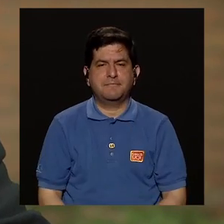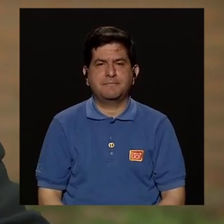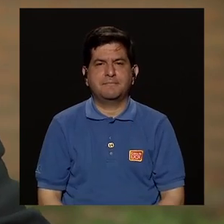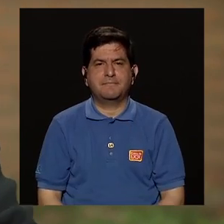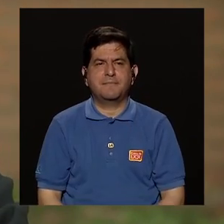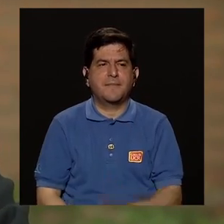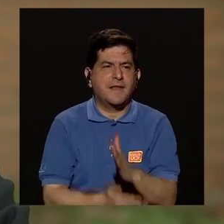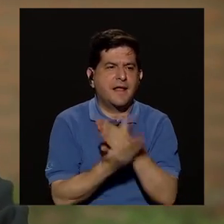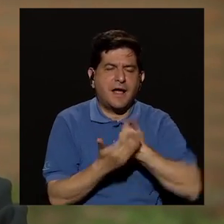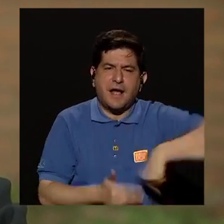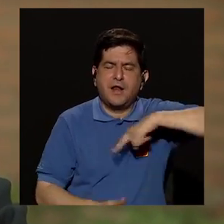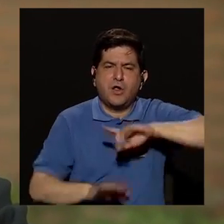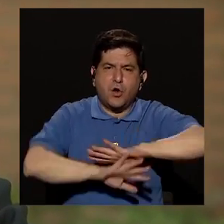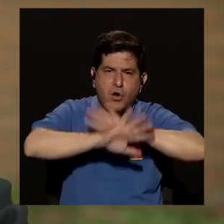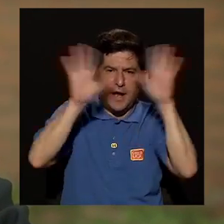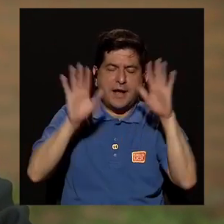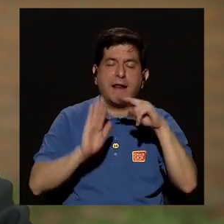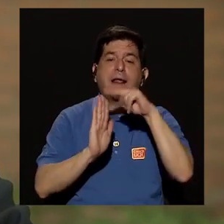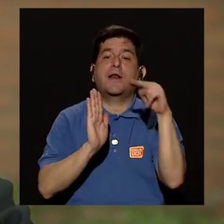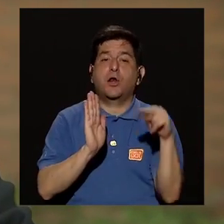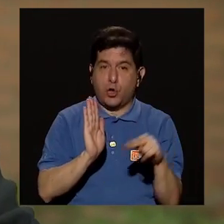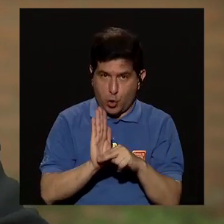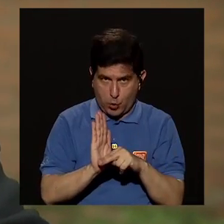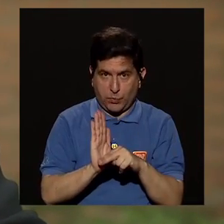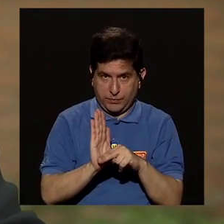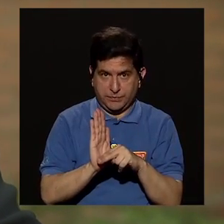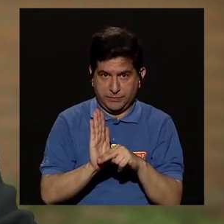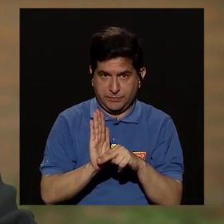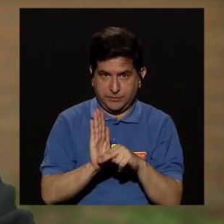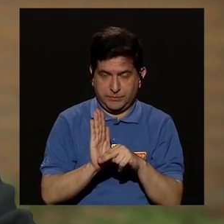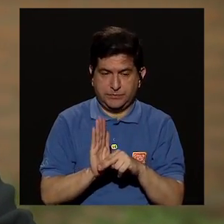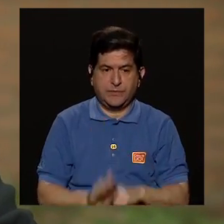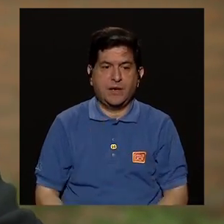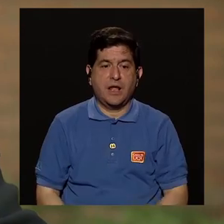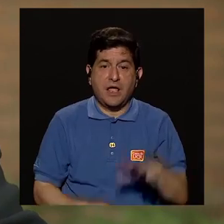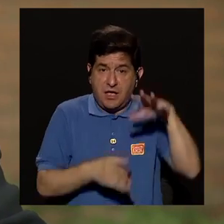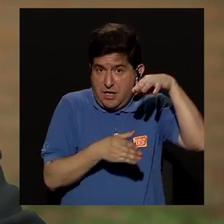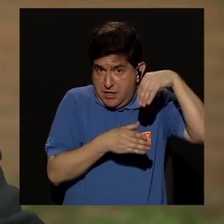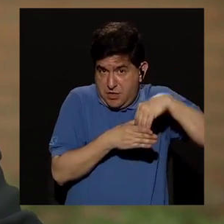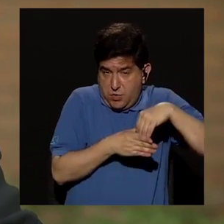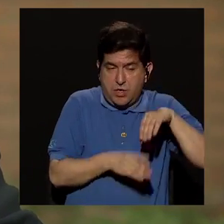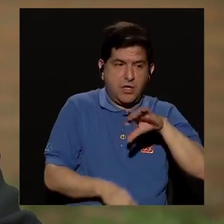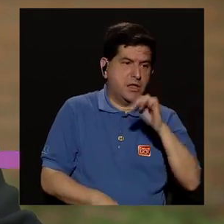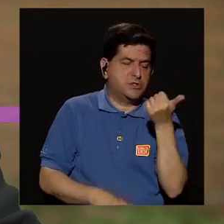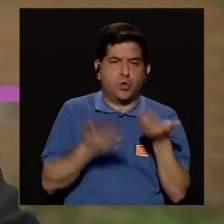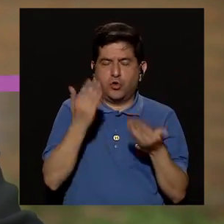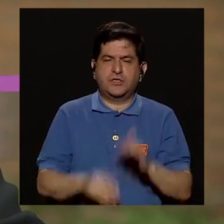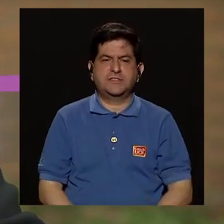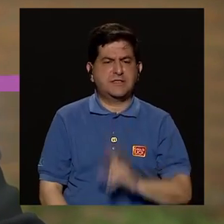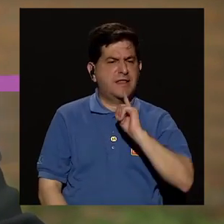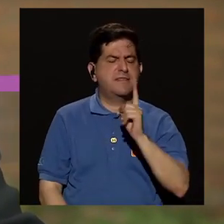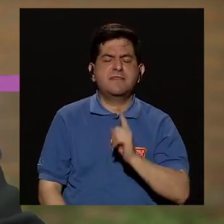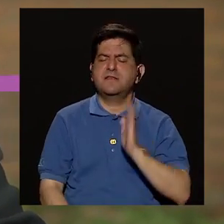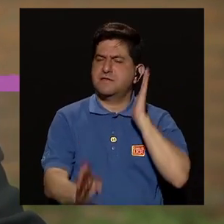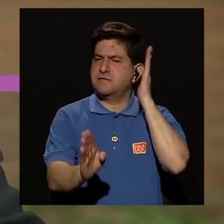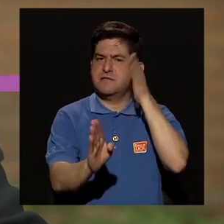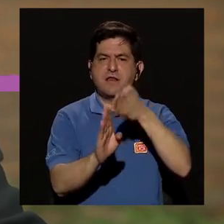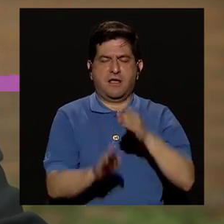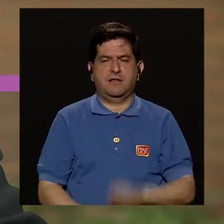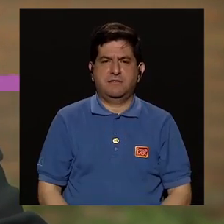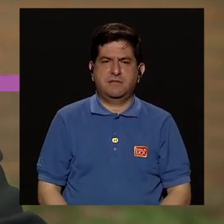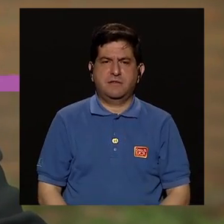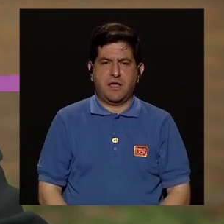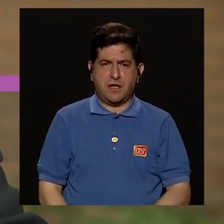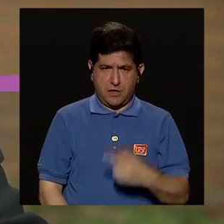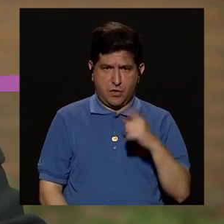algo que debemos aclarar es que hay normas que son implícitas y otras que son explícitas. Las